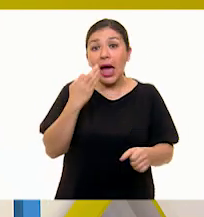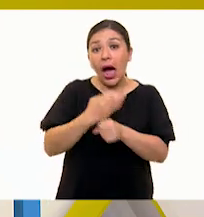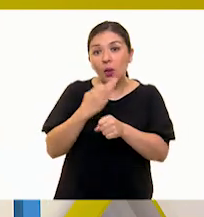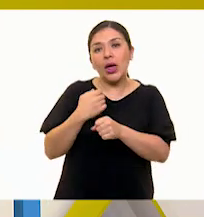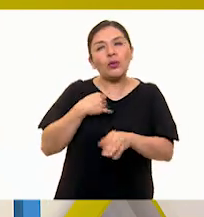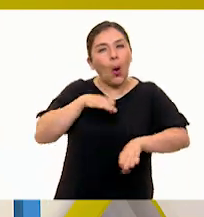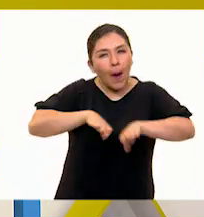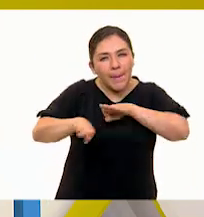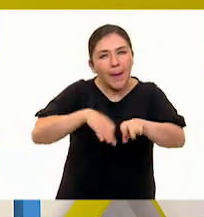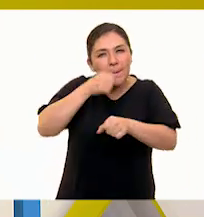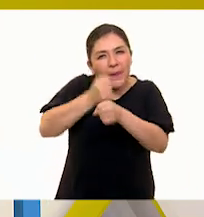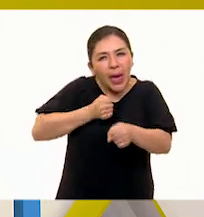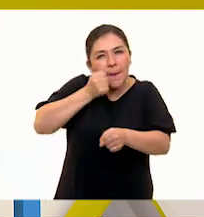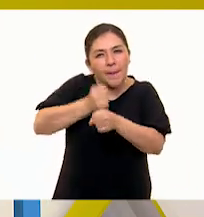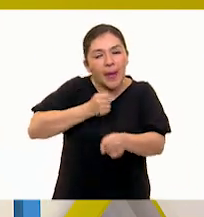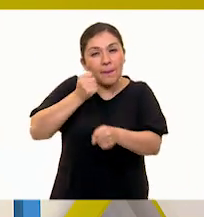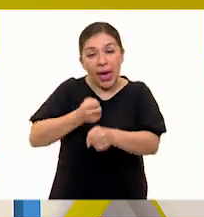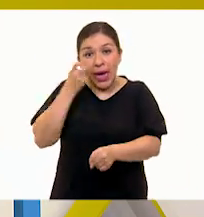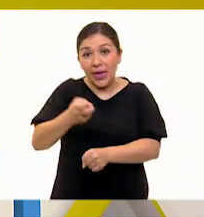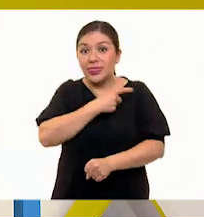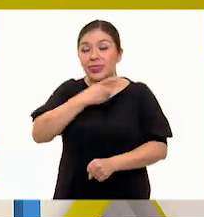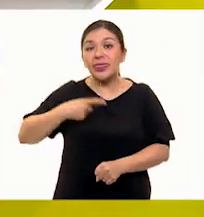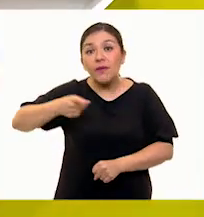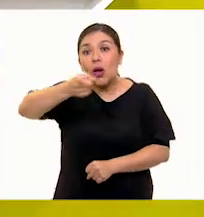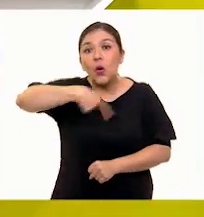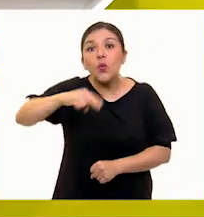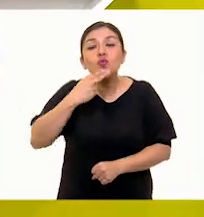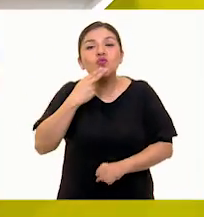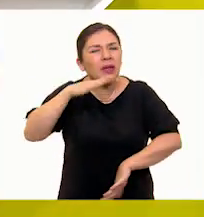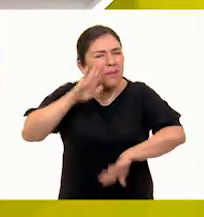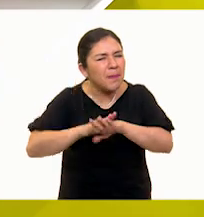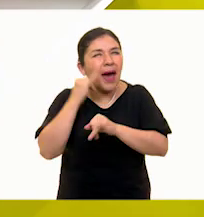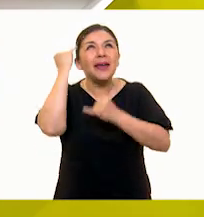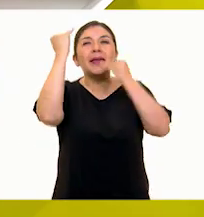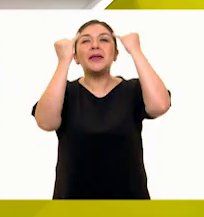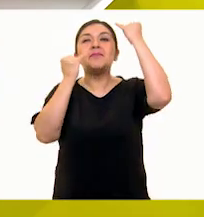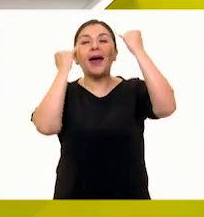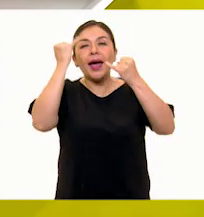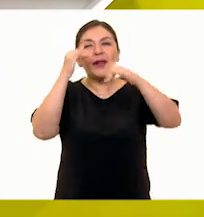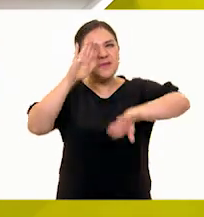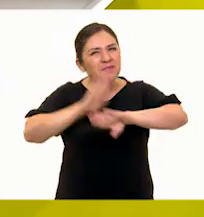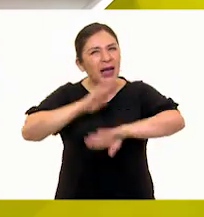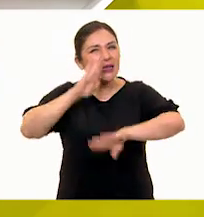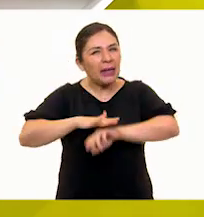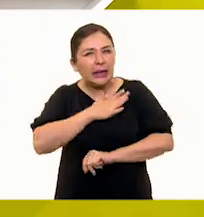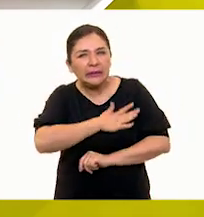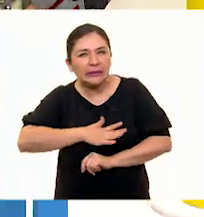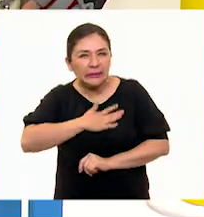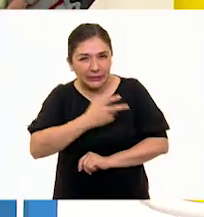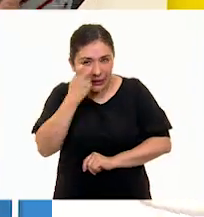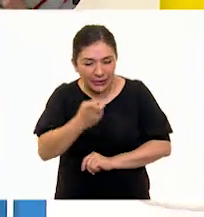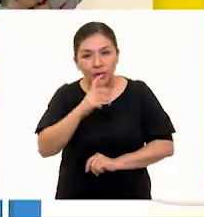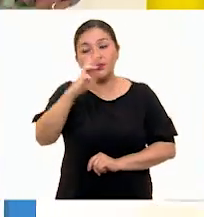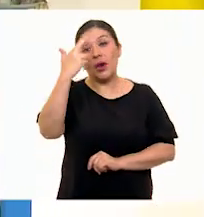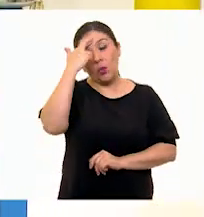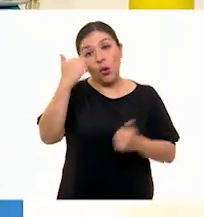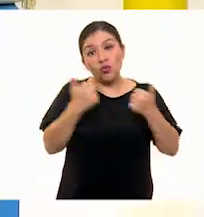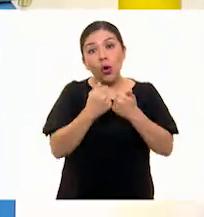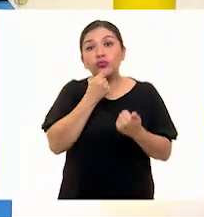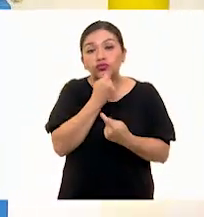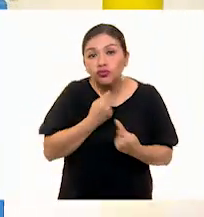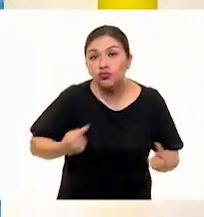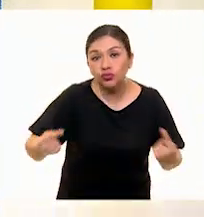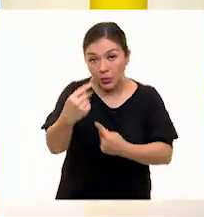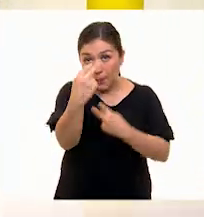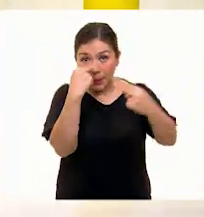trabajando. Y aquí hay que hacer mucho uso de nuestra imaginación y nuestra creatividad, les recordamos a todos los niños y los